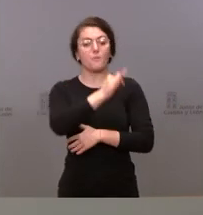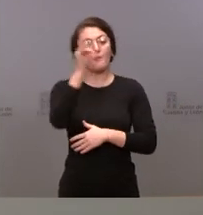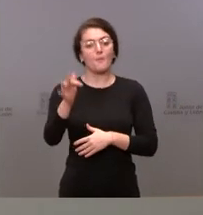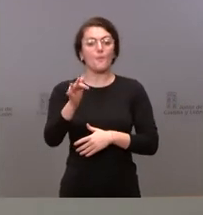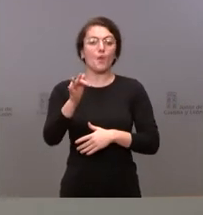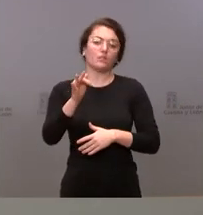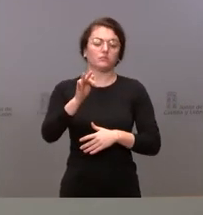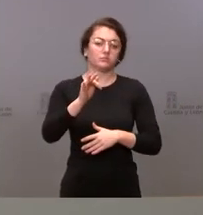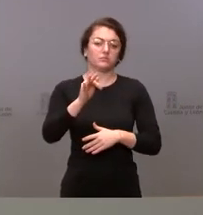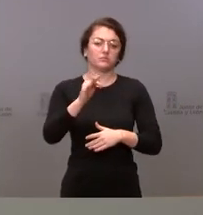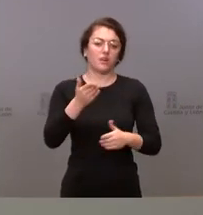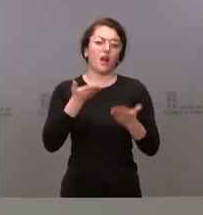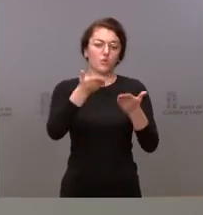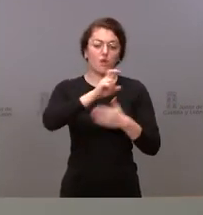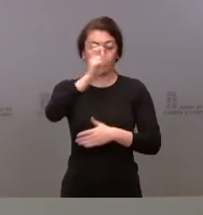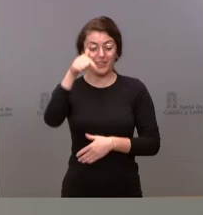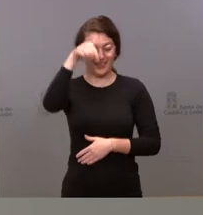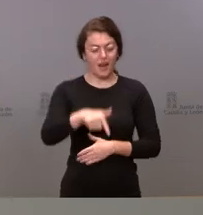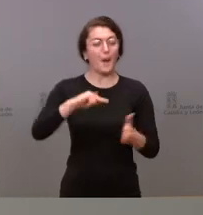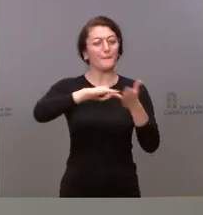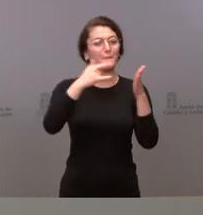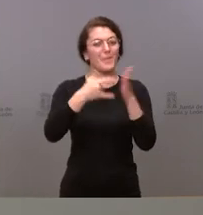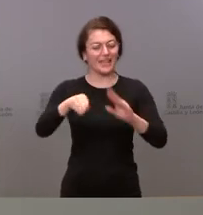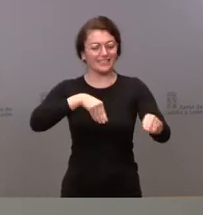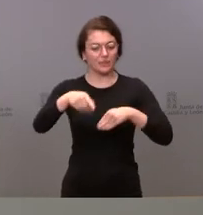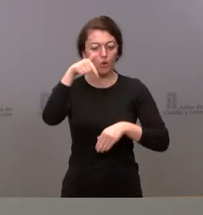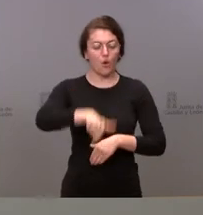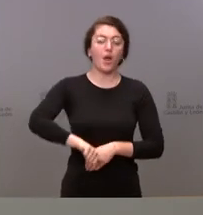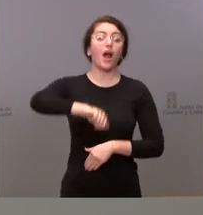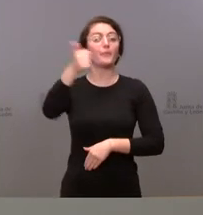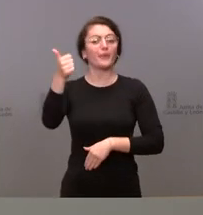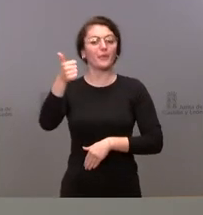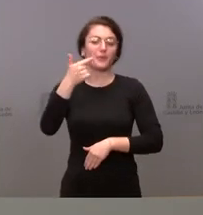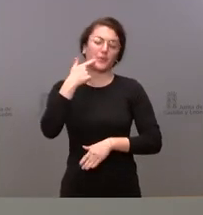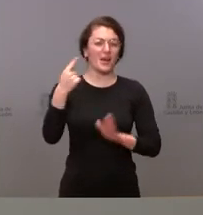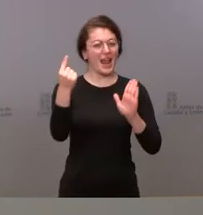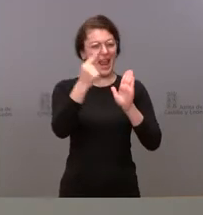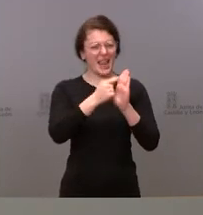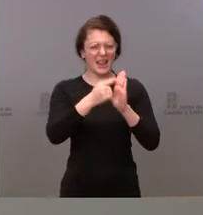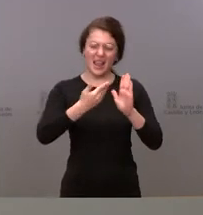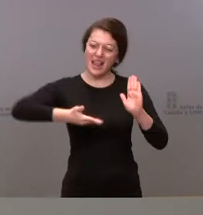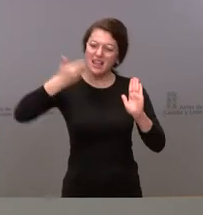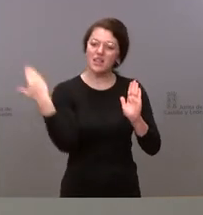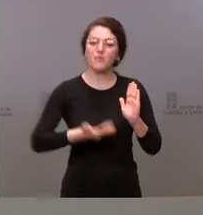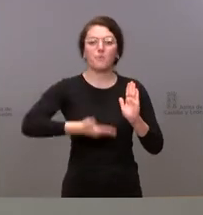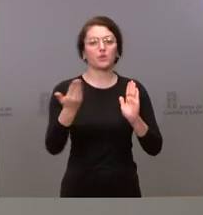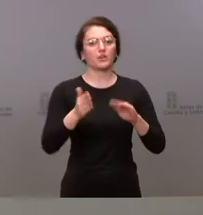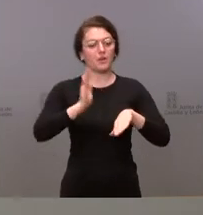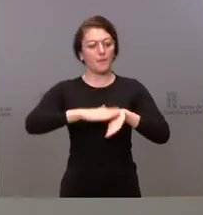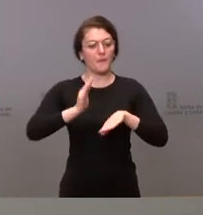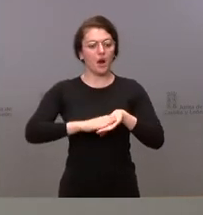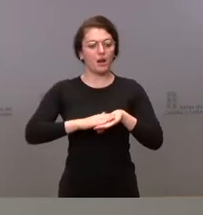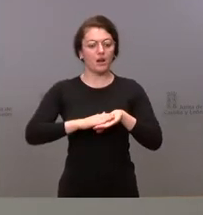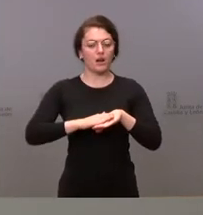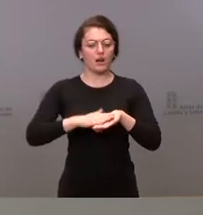plan estratégico que aprobamos hoy, elemento base, elemento indispensable para poder desarrollar tanto